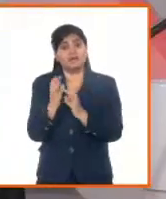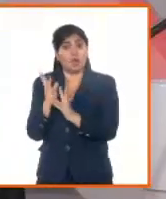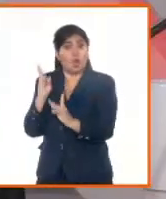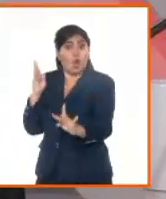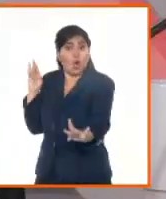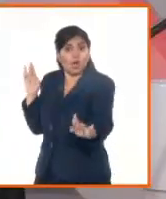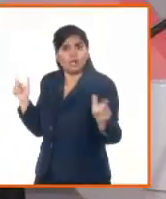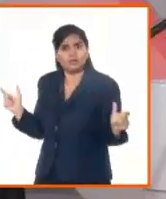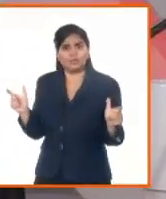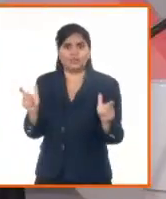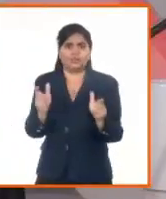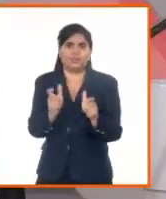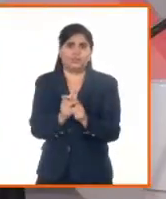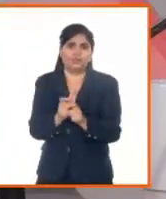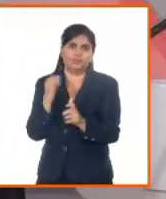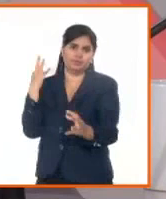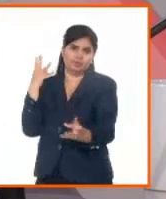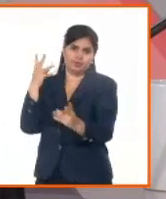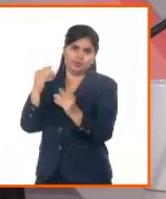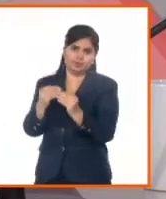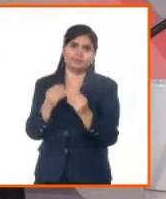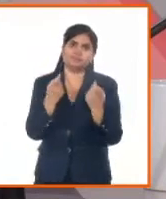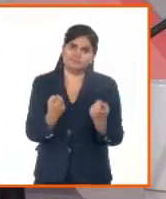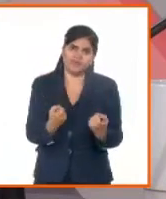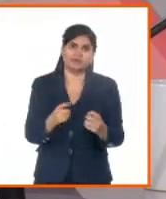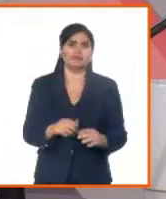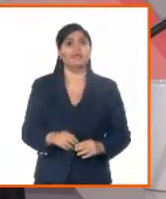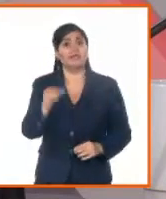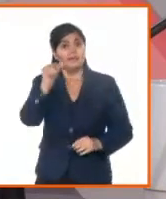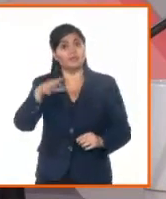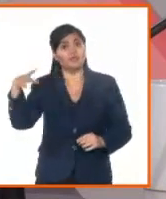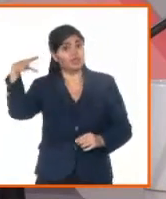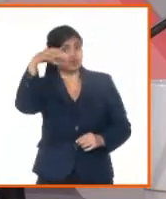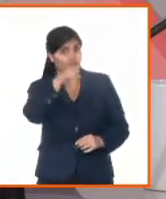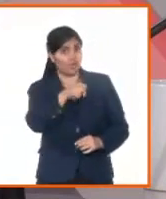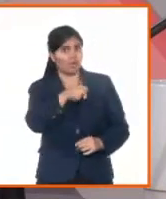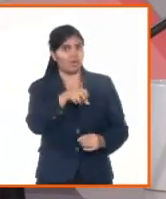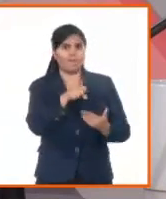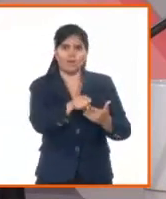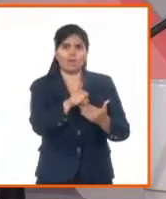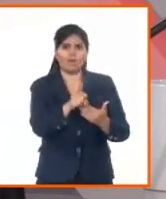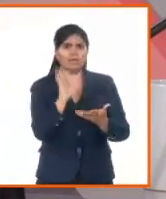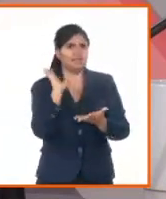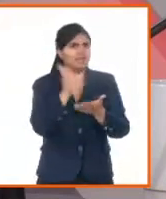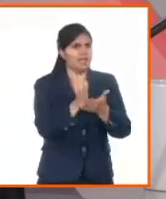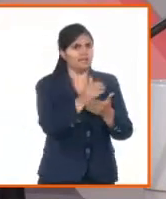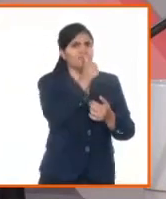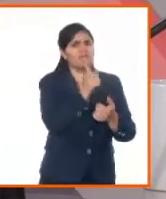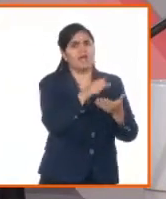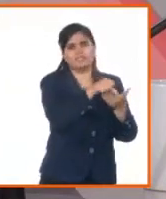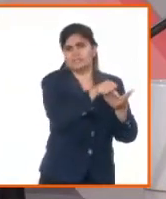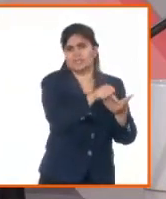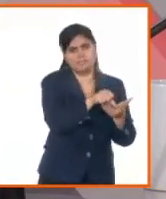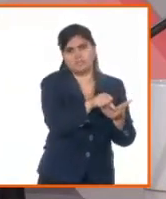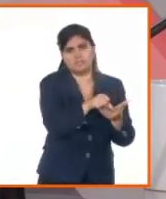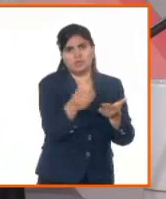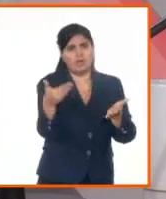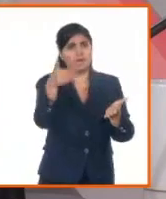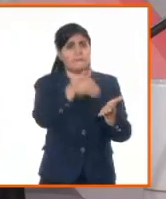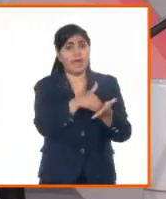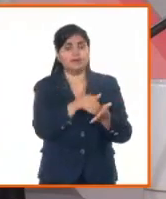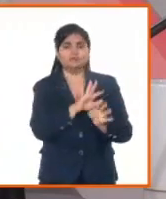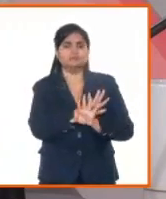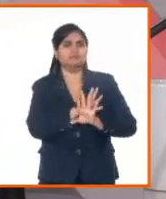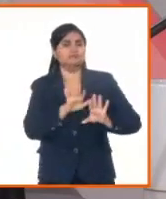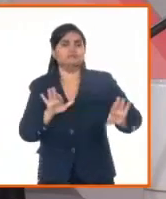sea en función de que las personas puedan hacer casi totalmente donde se pueda, porque las notarías de todas formas necesitan que las personas estén